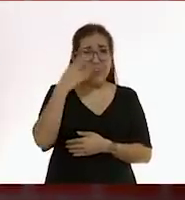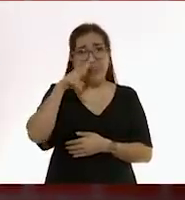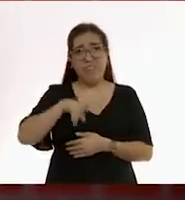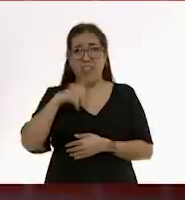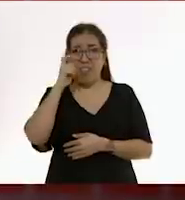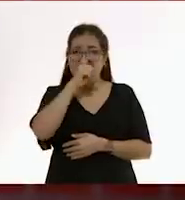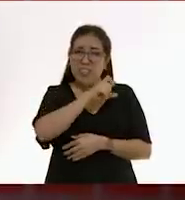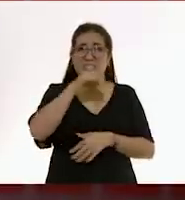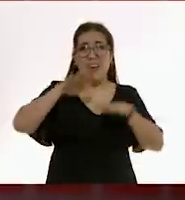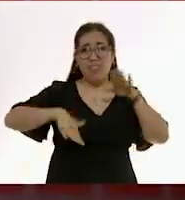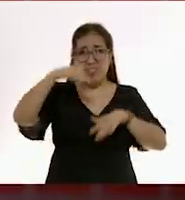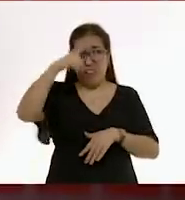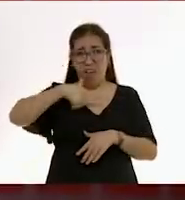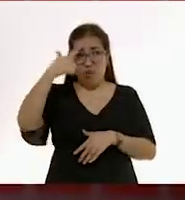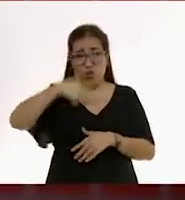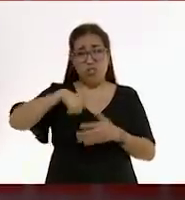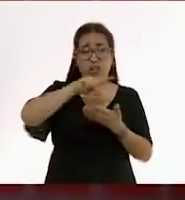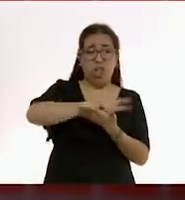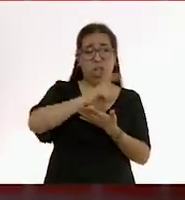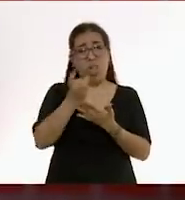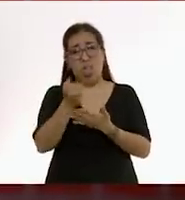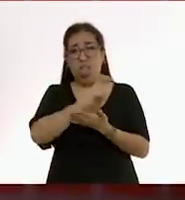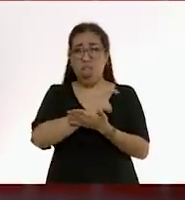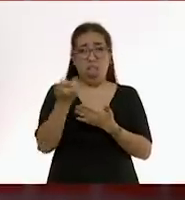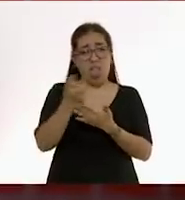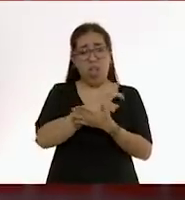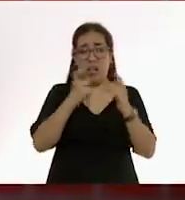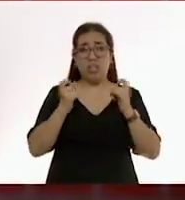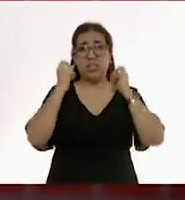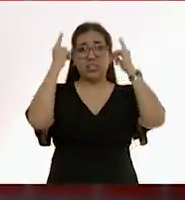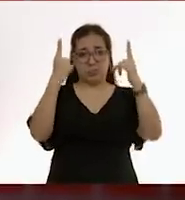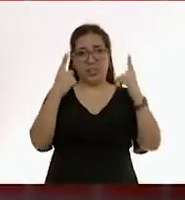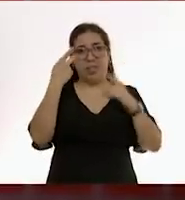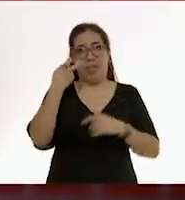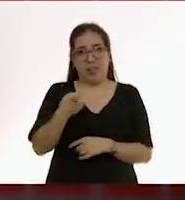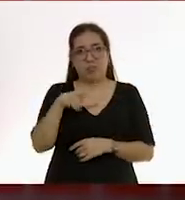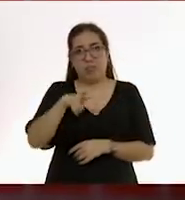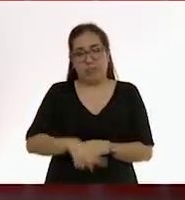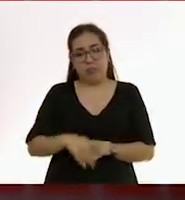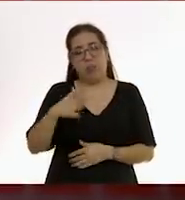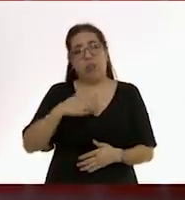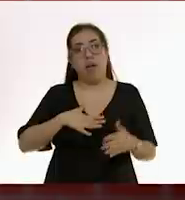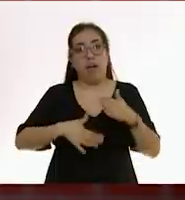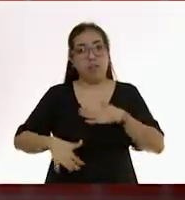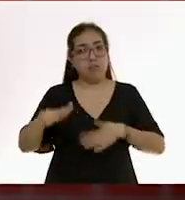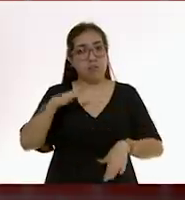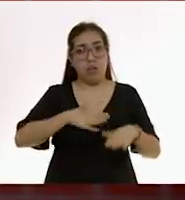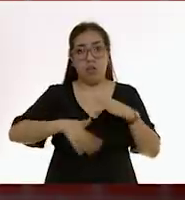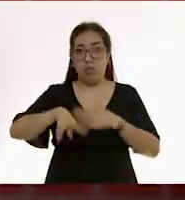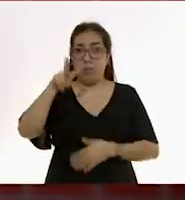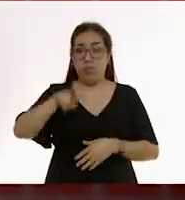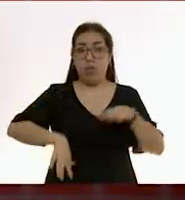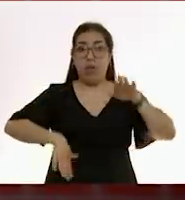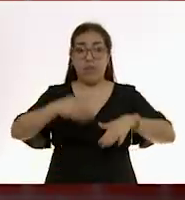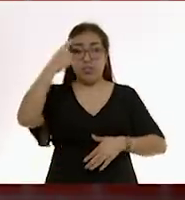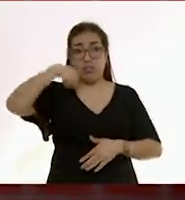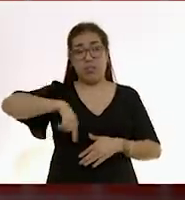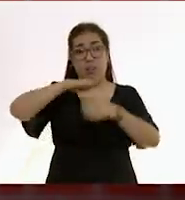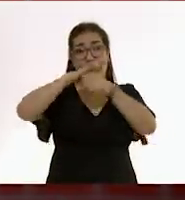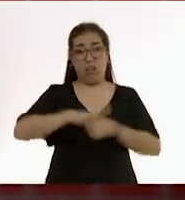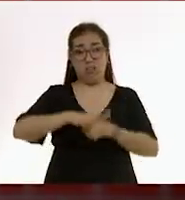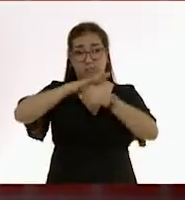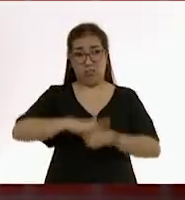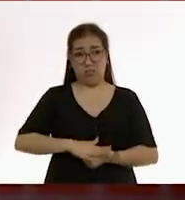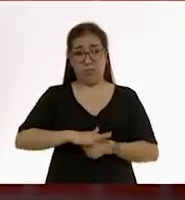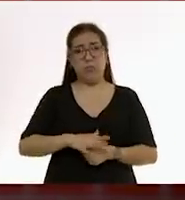despiertan muchas veces, sobre todo en las noches, lo cual puede resultar ser muy agotador y generar estrés. Hoy vamos a